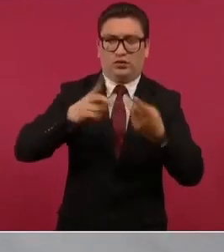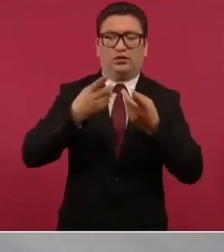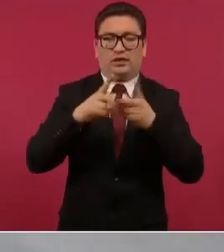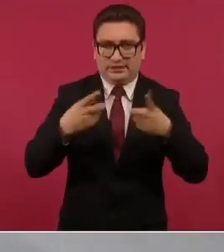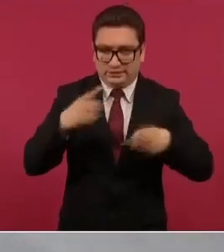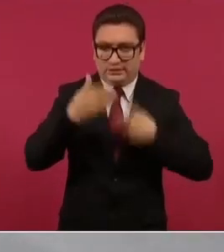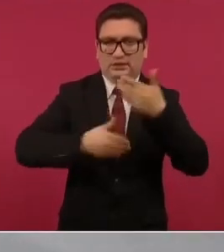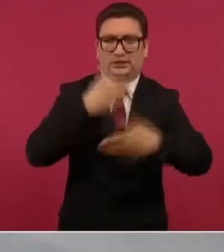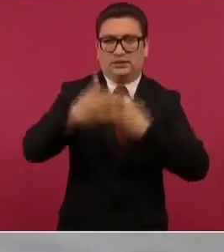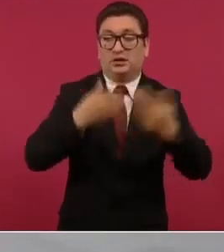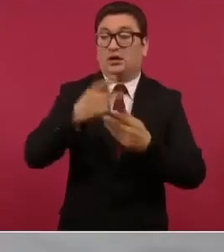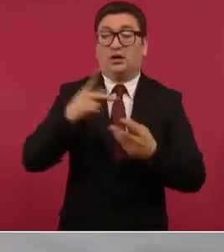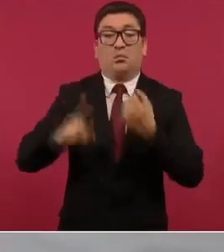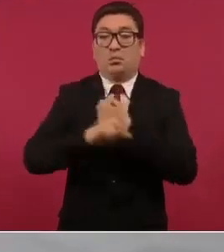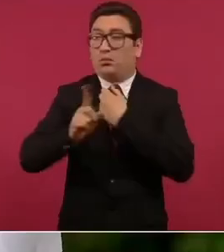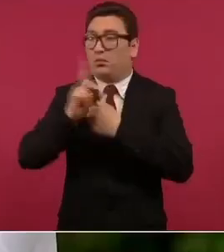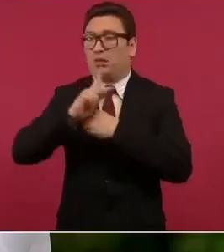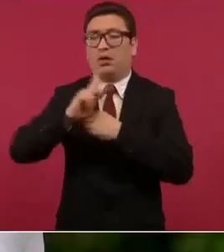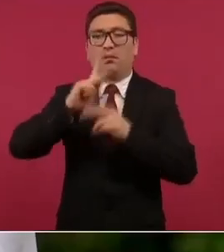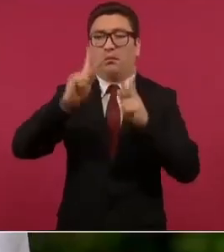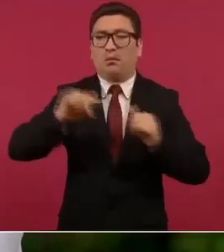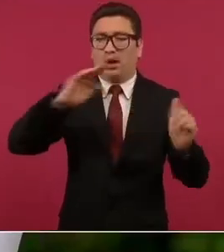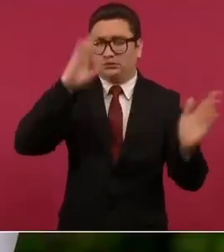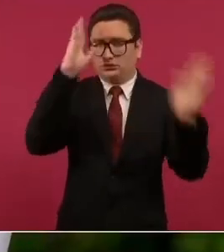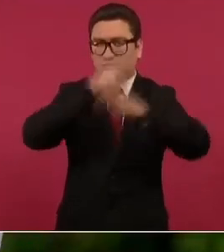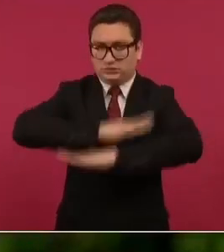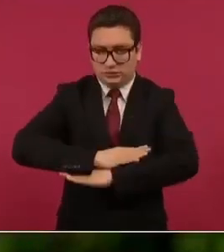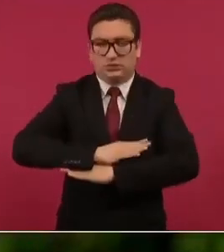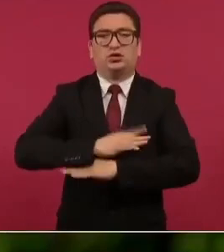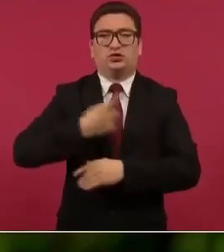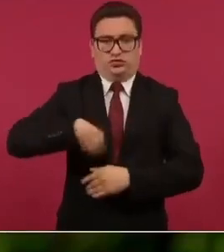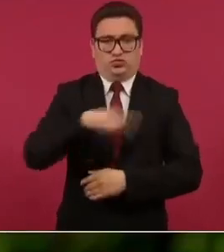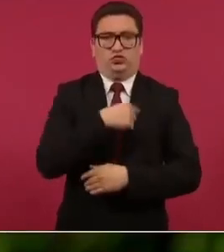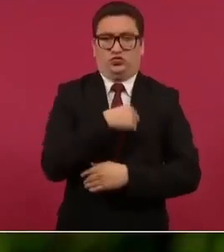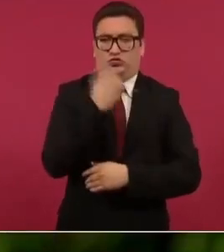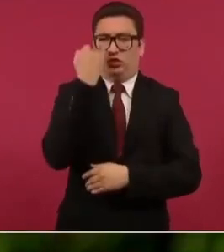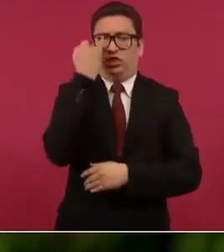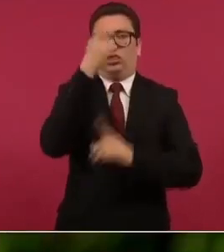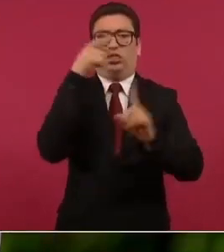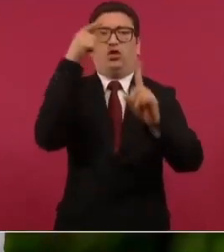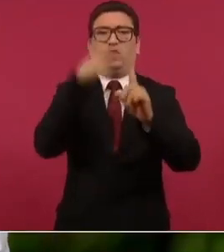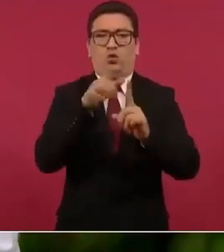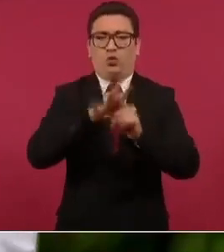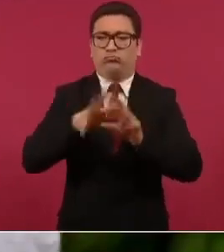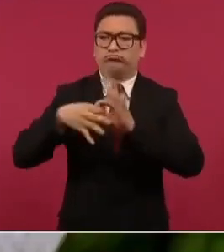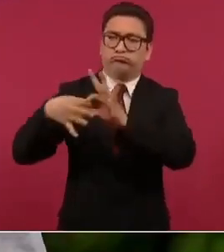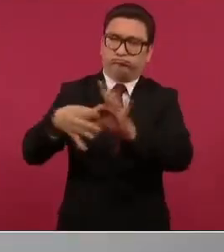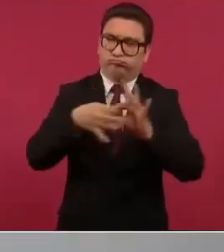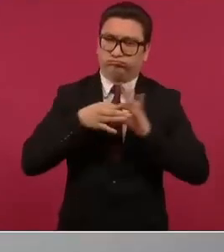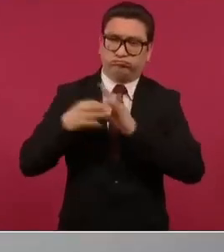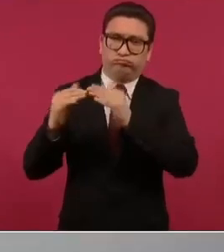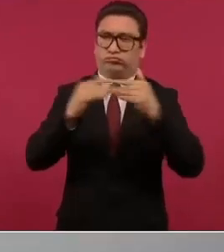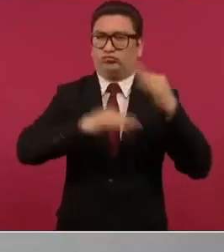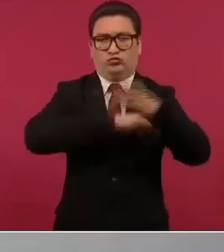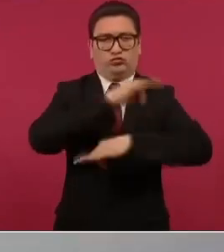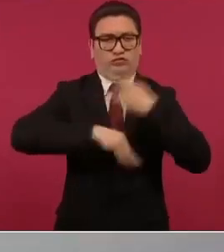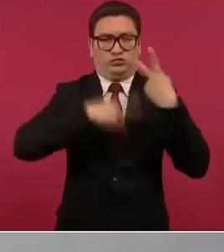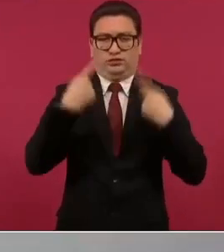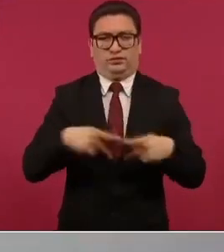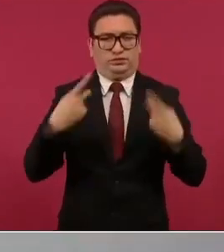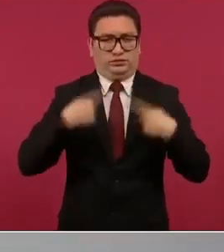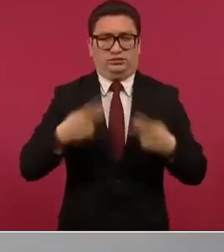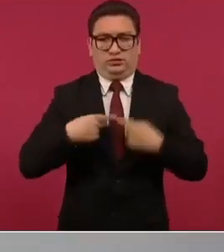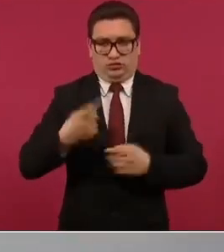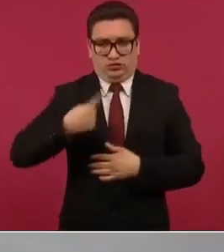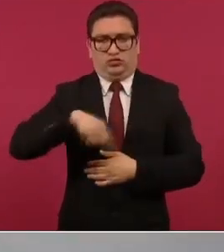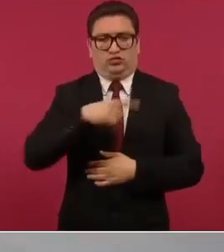pacífica de las controversias y nos conducimos con el ideal de la fraternidad universal hemos